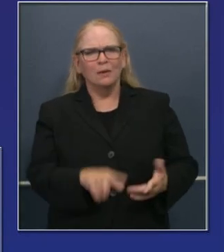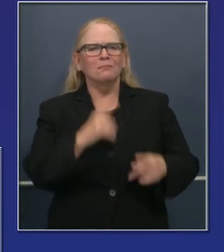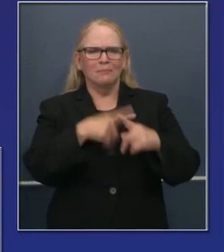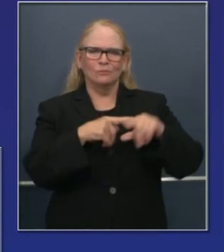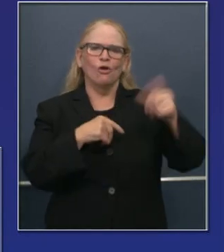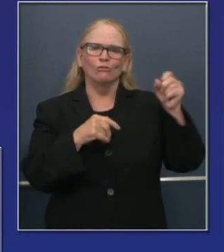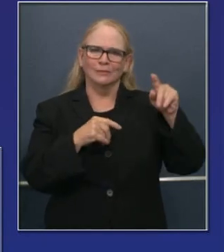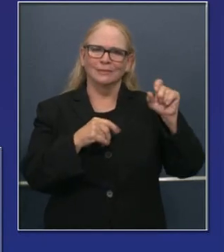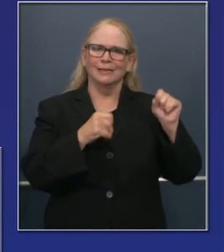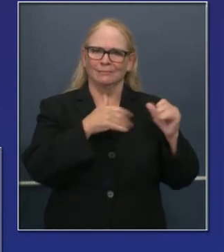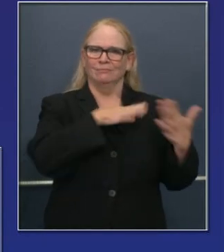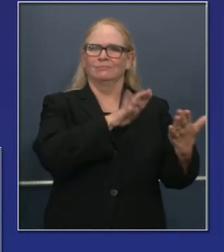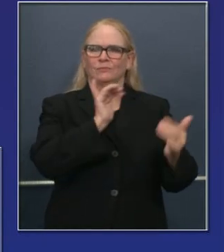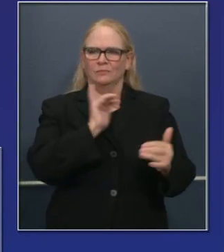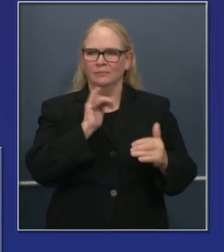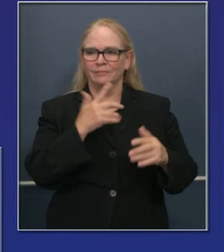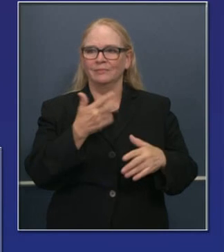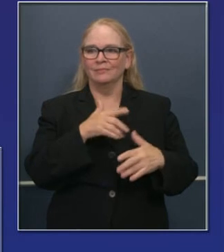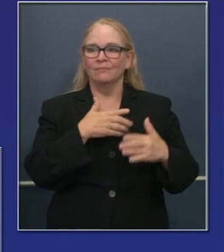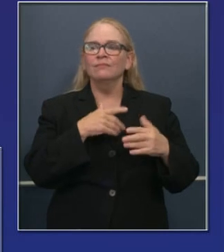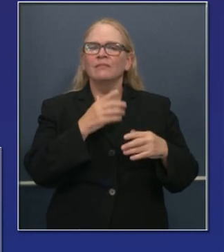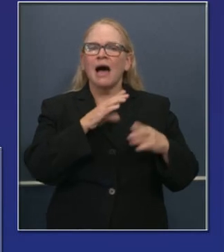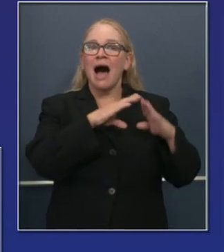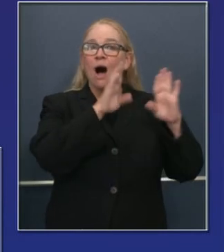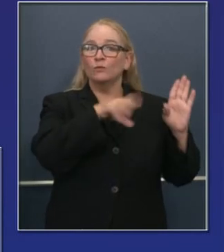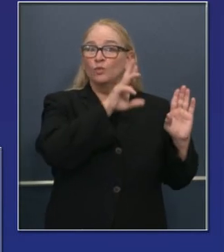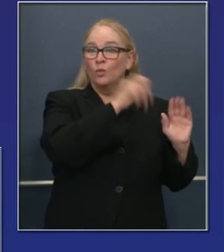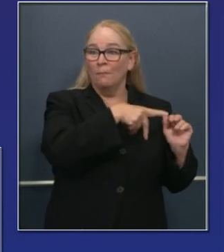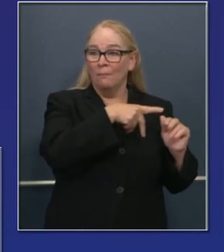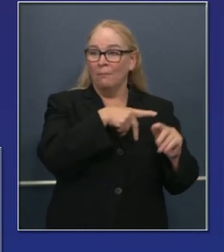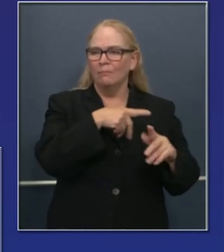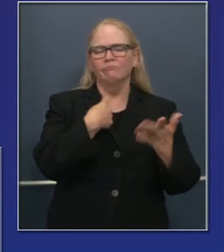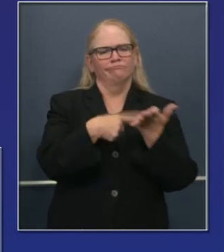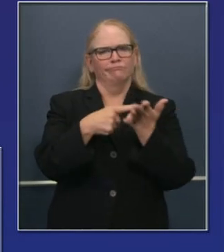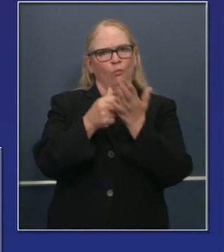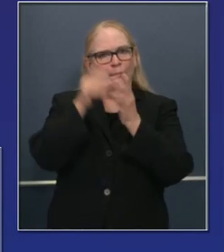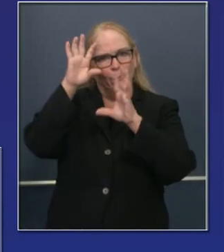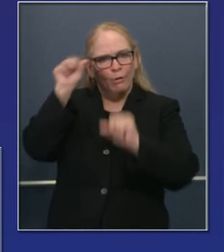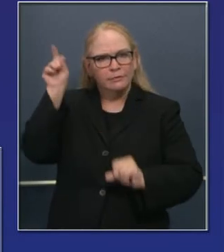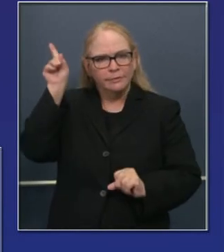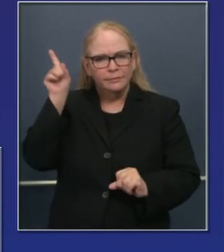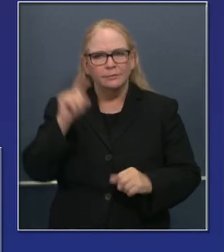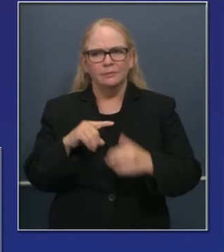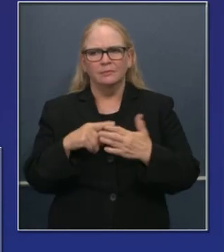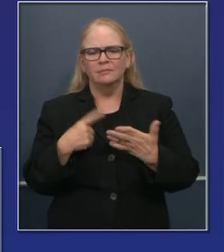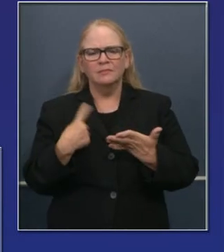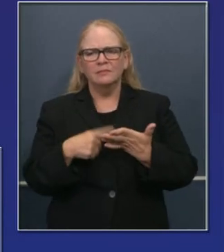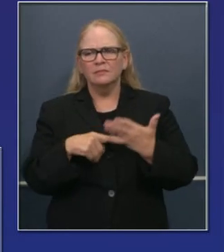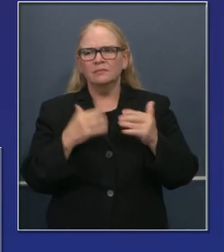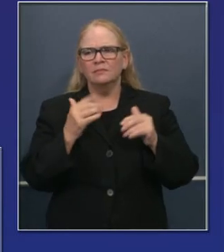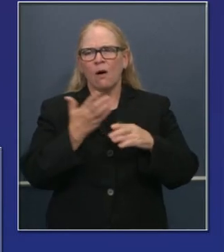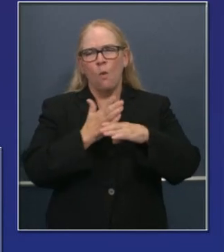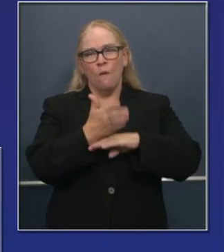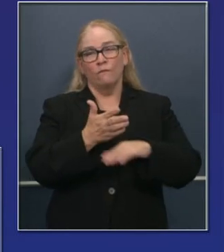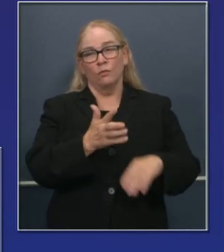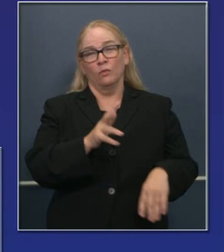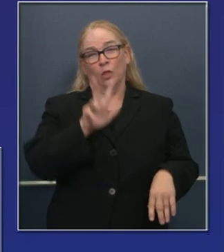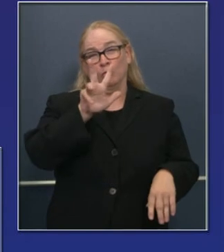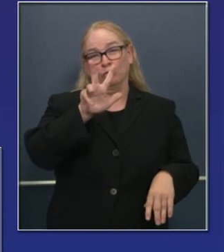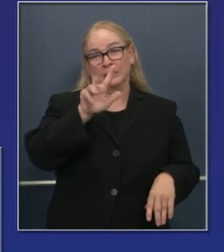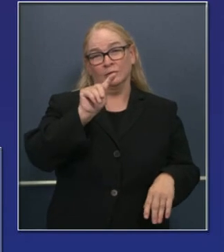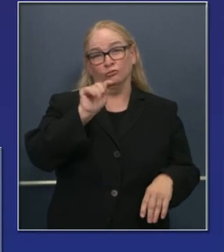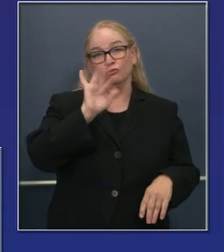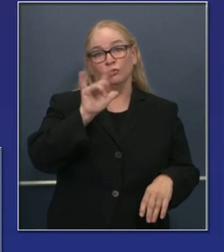Representantes dirigió este esfuerzo en hace meses, un proyecto de ayuda de más de mil millones de dólares